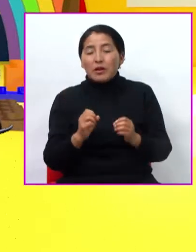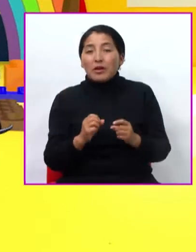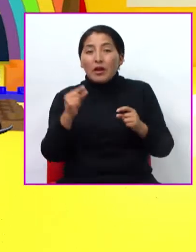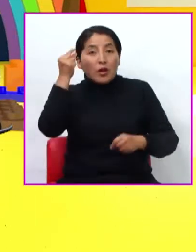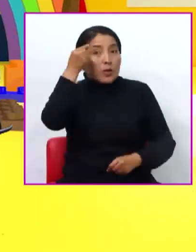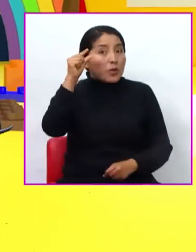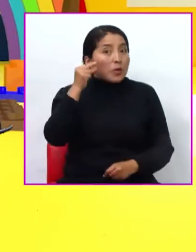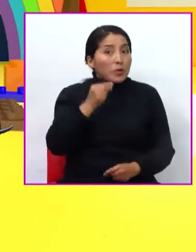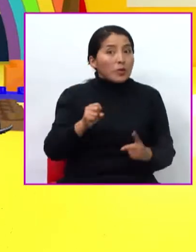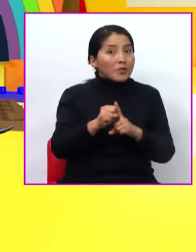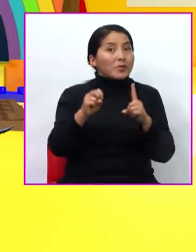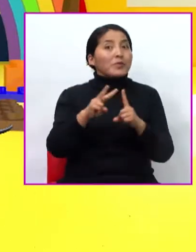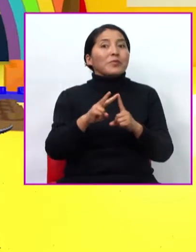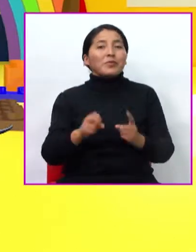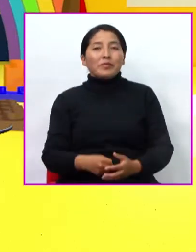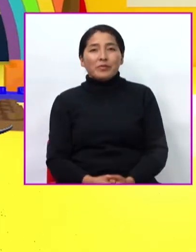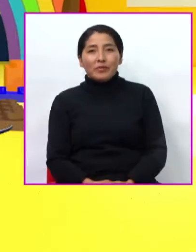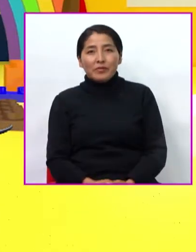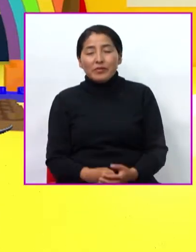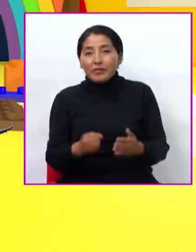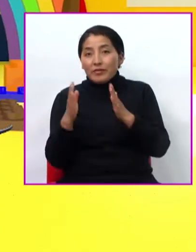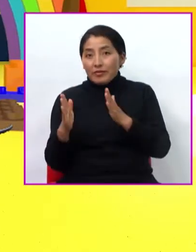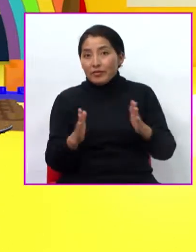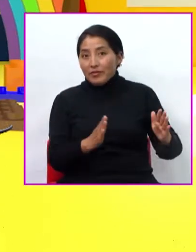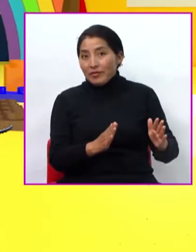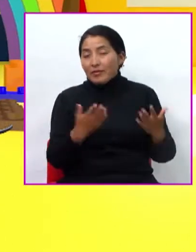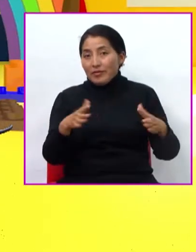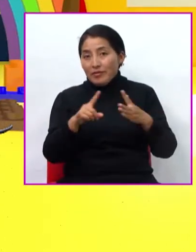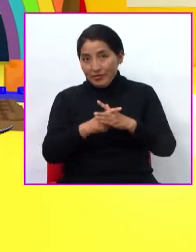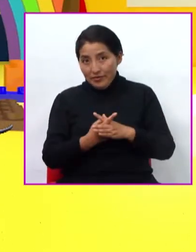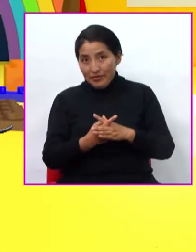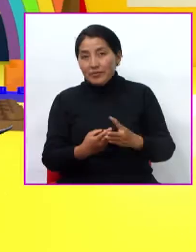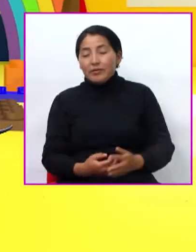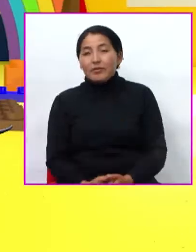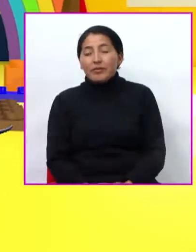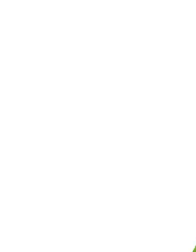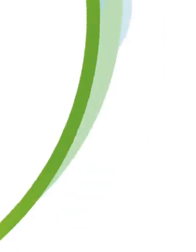Género del Sustantivo. Prepárate que ya comenzamos.